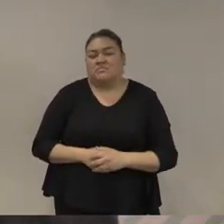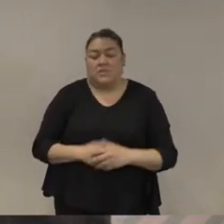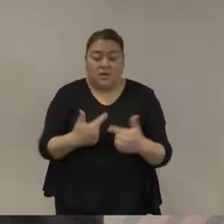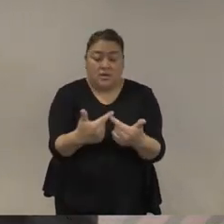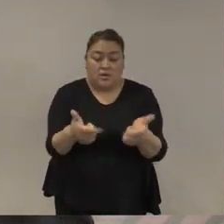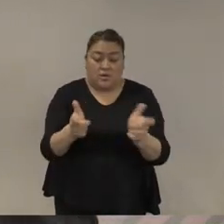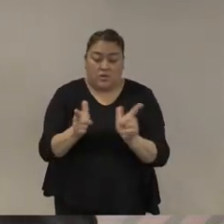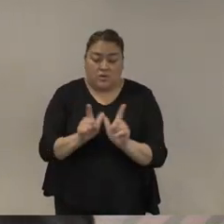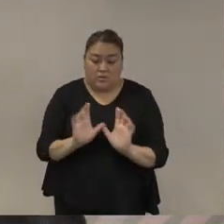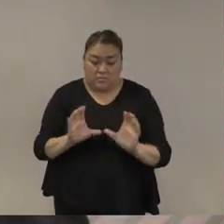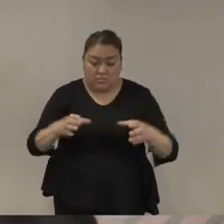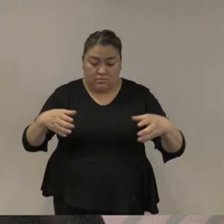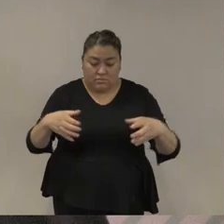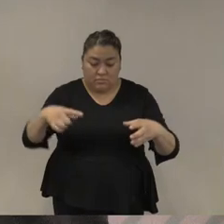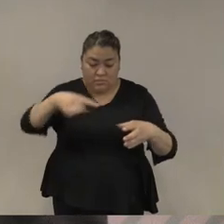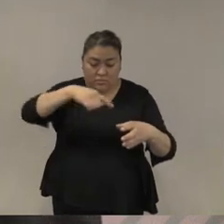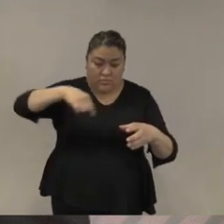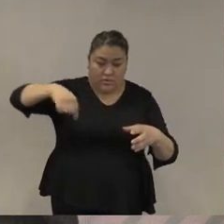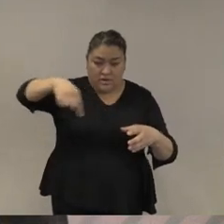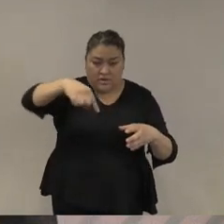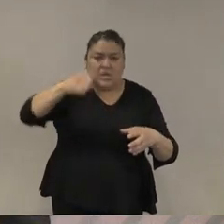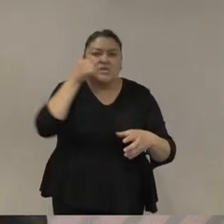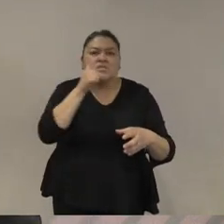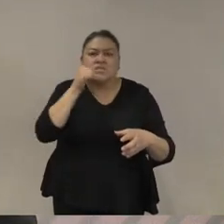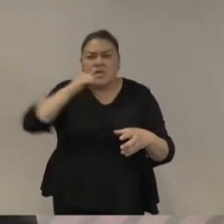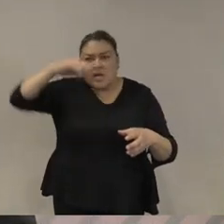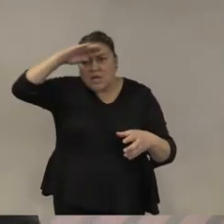actúan a través de la razón